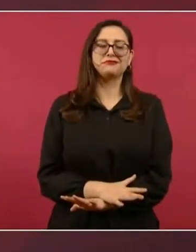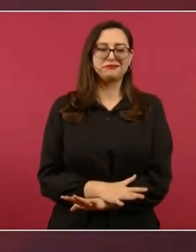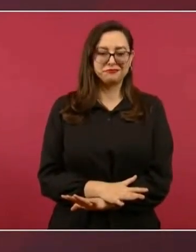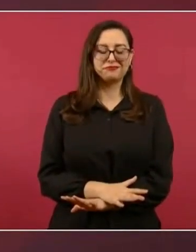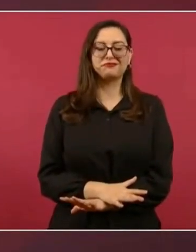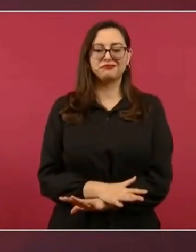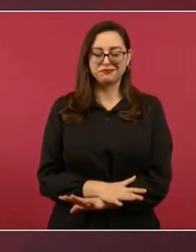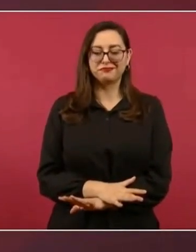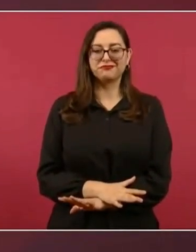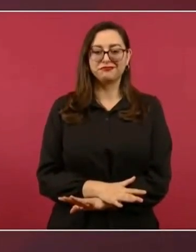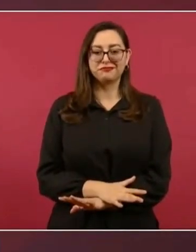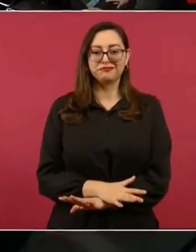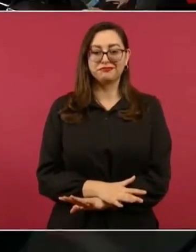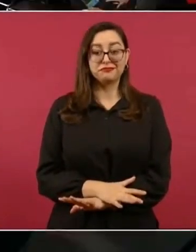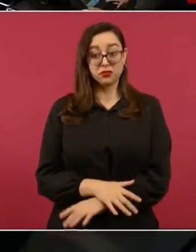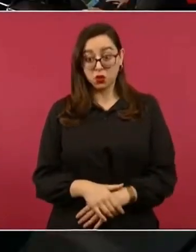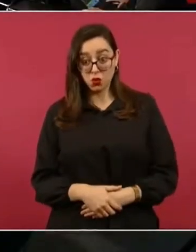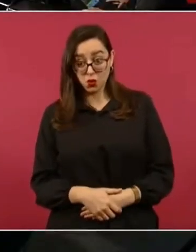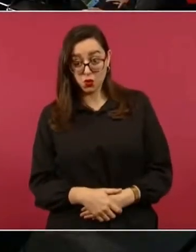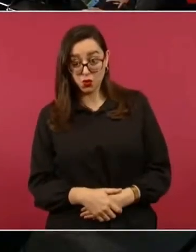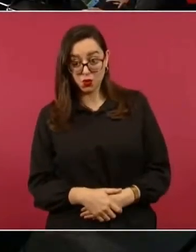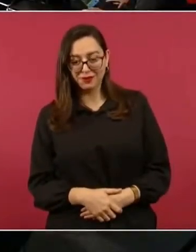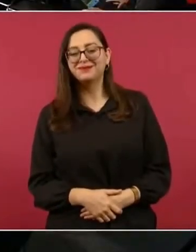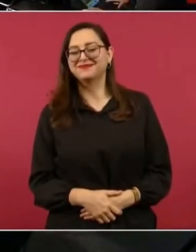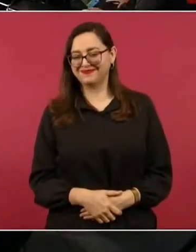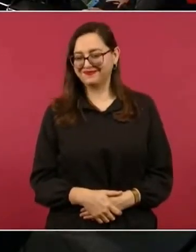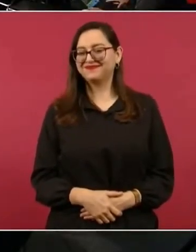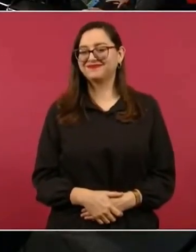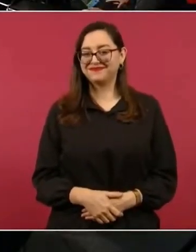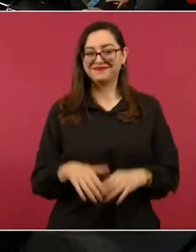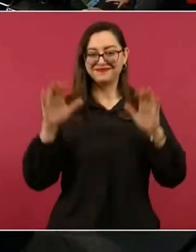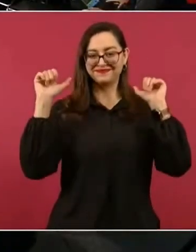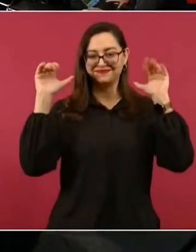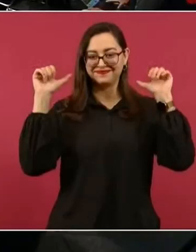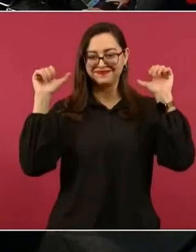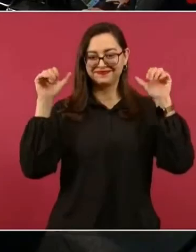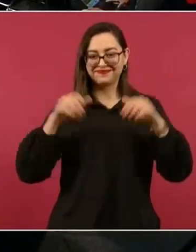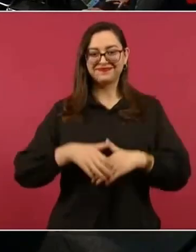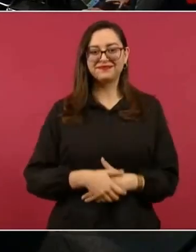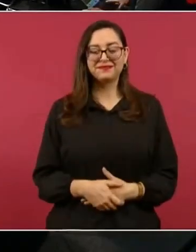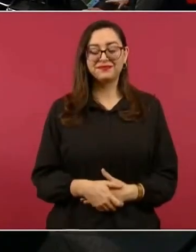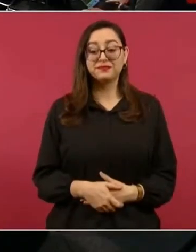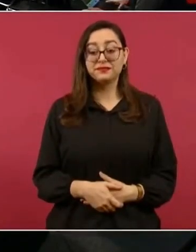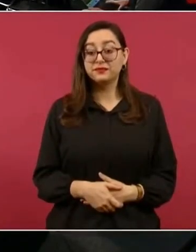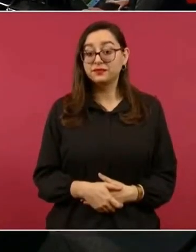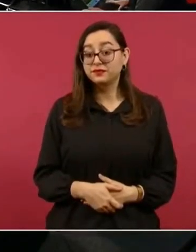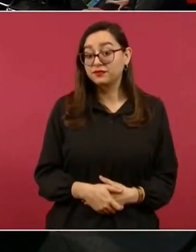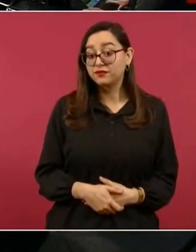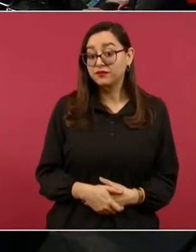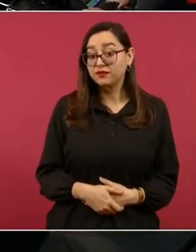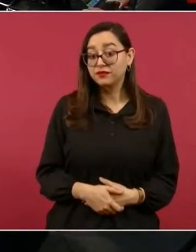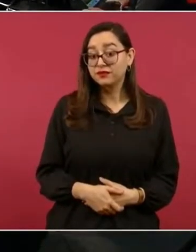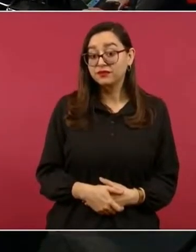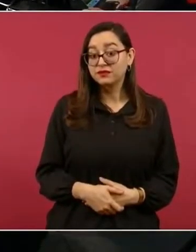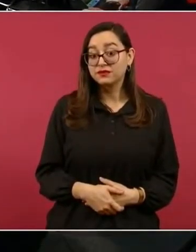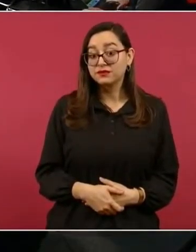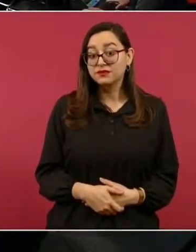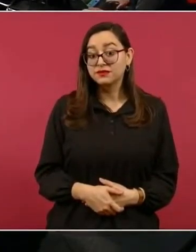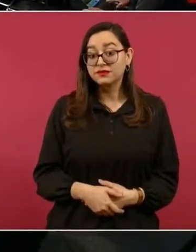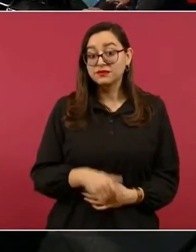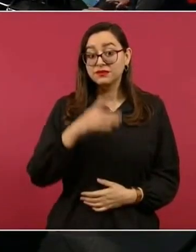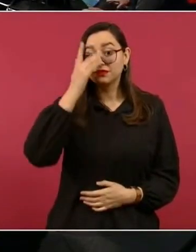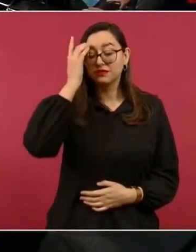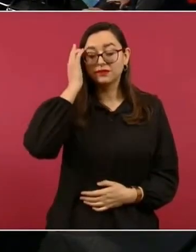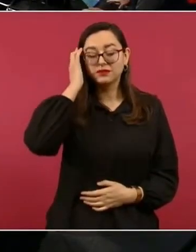No han cambiado, ya cambiaron. Adiós, adiós. ¿Se reúne con la ministra Piña en Querétaro?